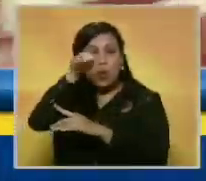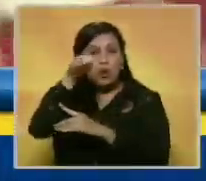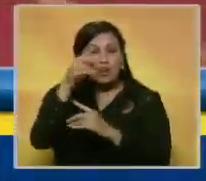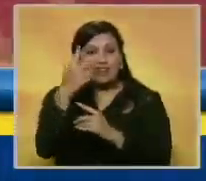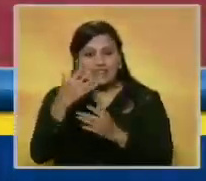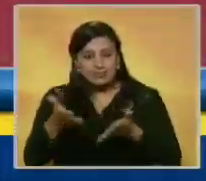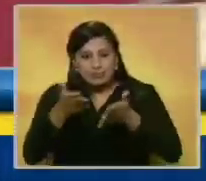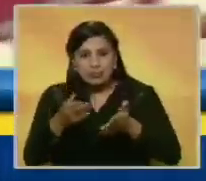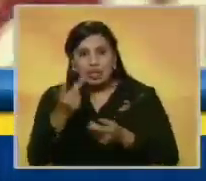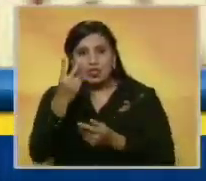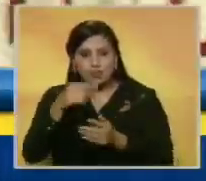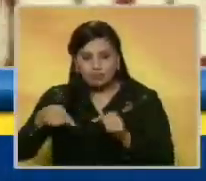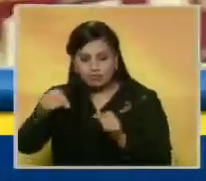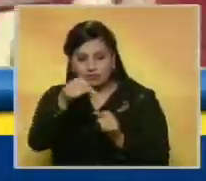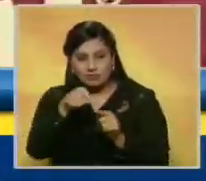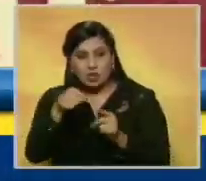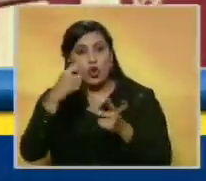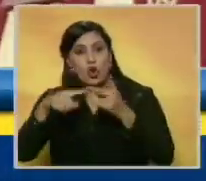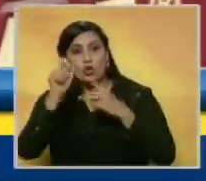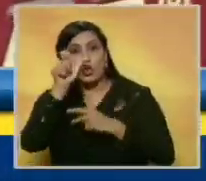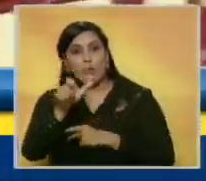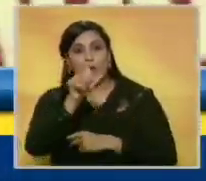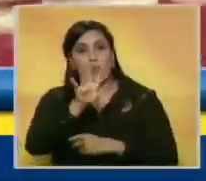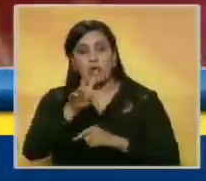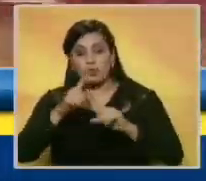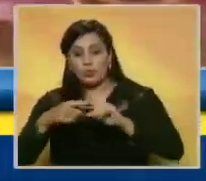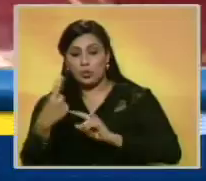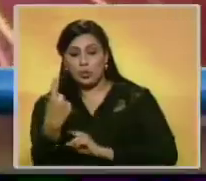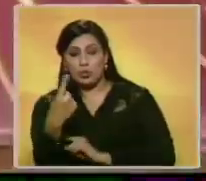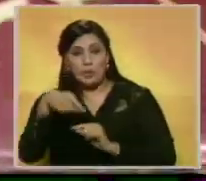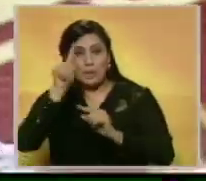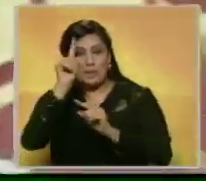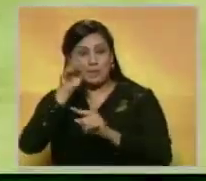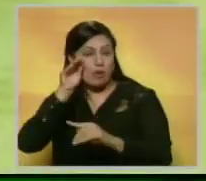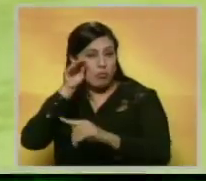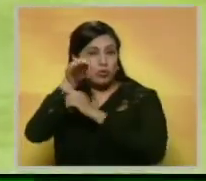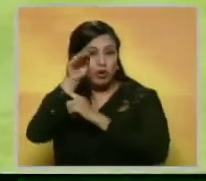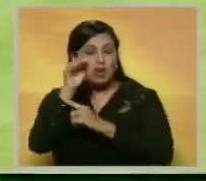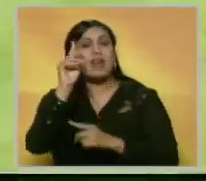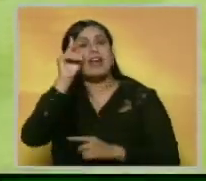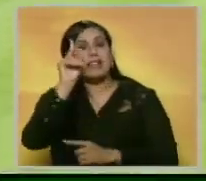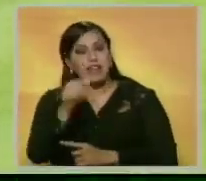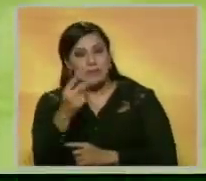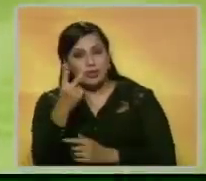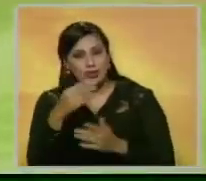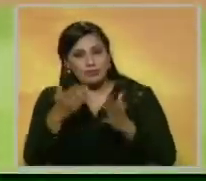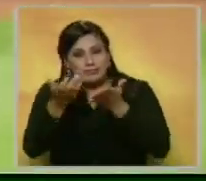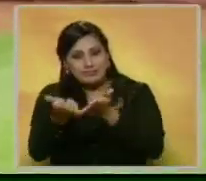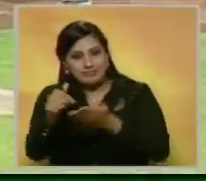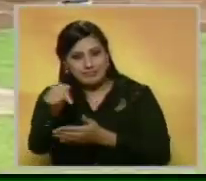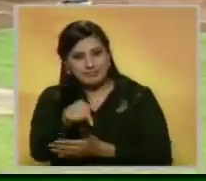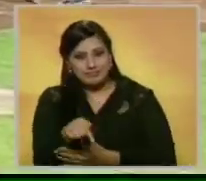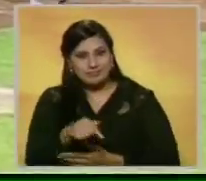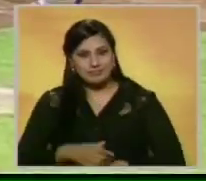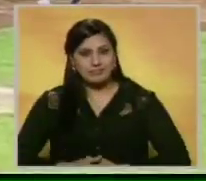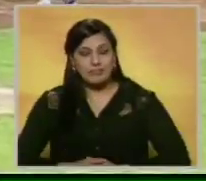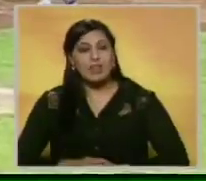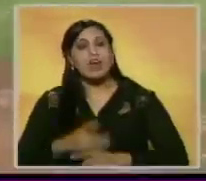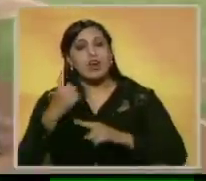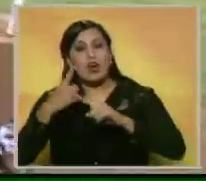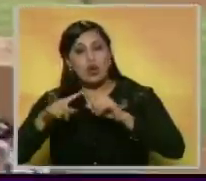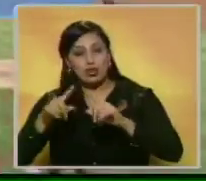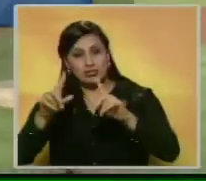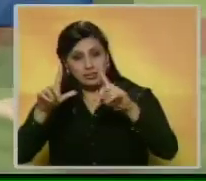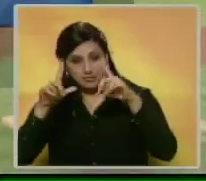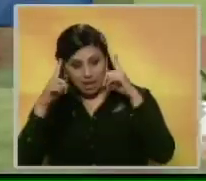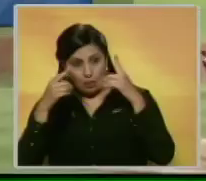impulsadas y dos anotadas. Héctor Sánchez de 4-1 con el primer honrón del año, dos remolcadas y par de anotadas. En Por la Mar,